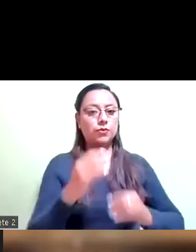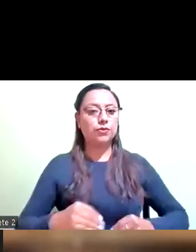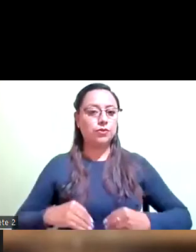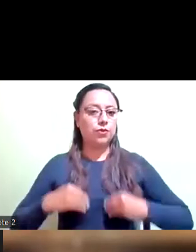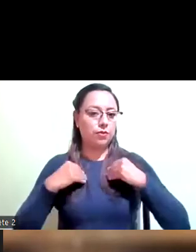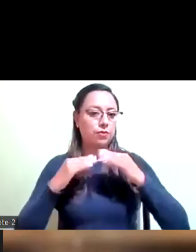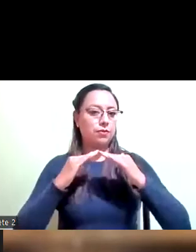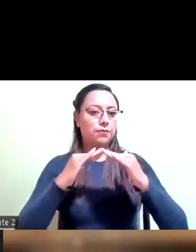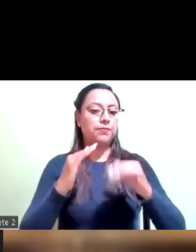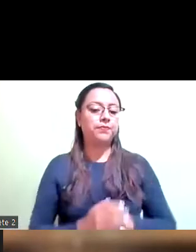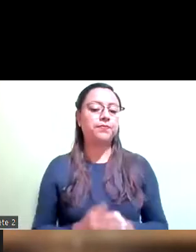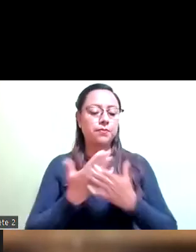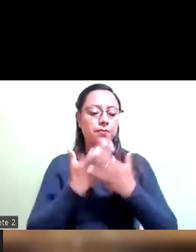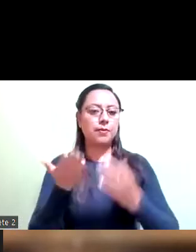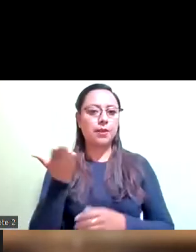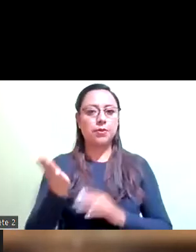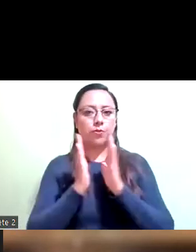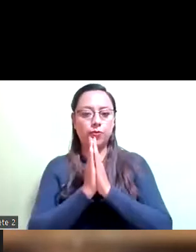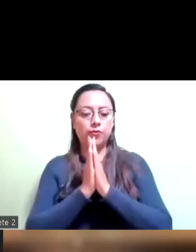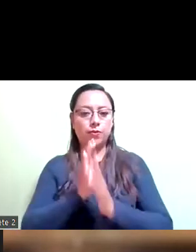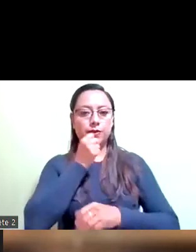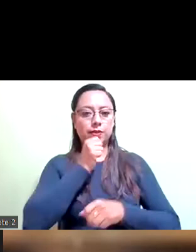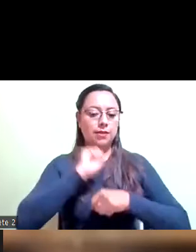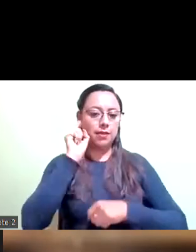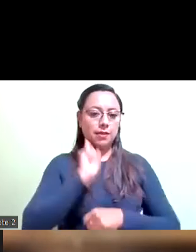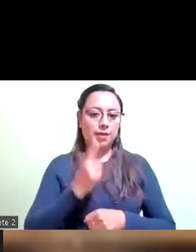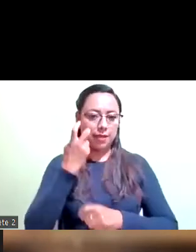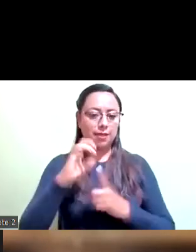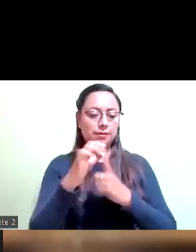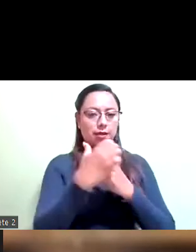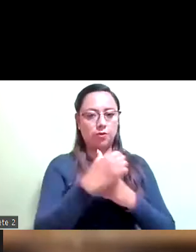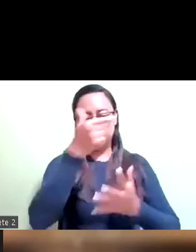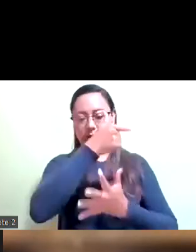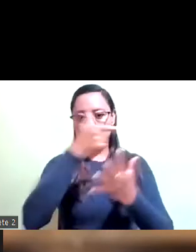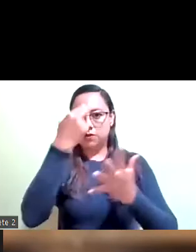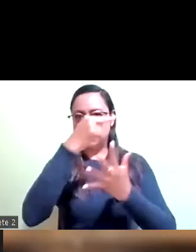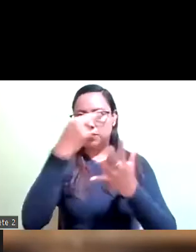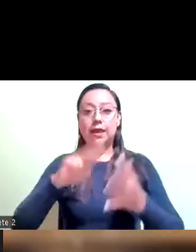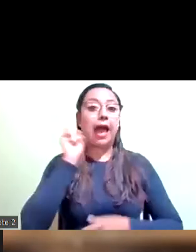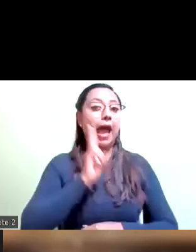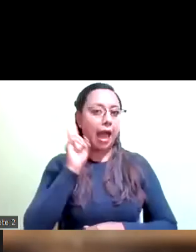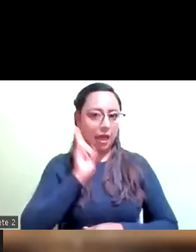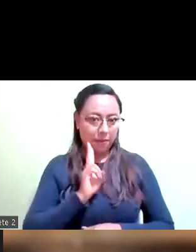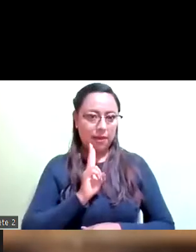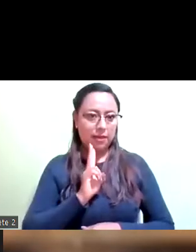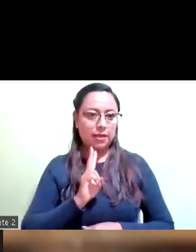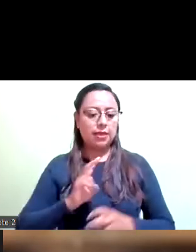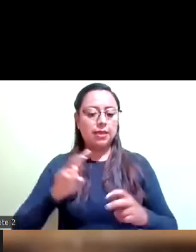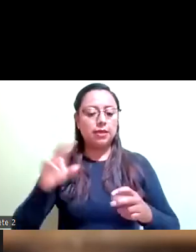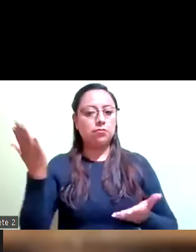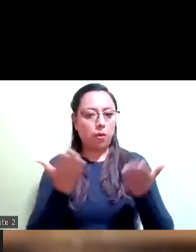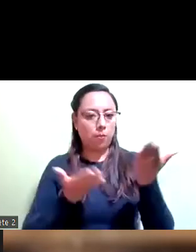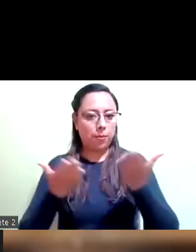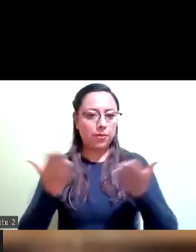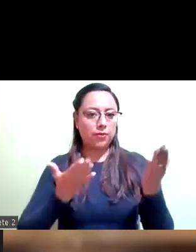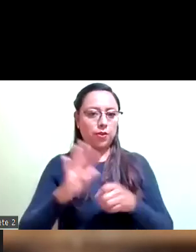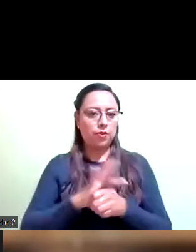pido atentamente a la secretaria de la Comisión si ibas a dar con el paso de lista, a fin de obtener la calificación del quórum legal necesario.